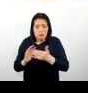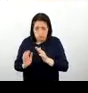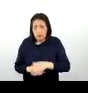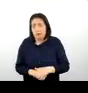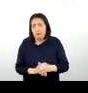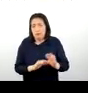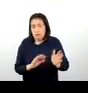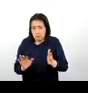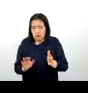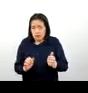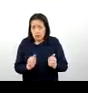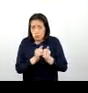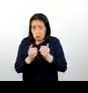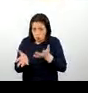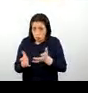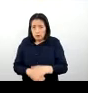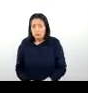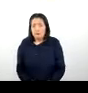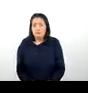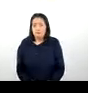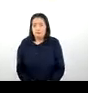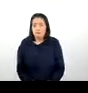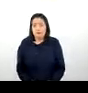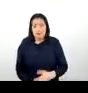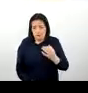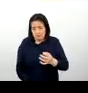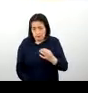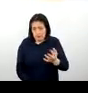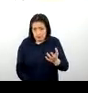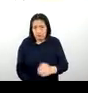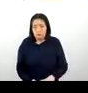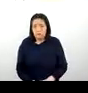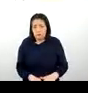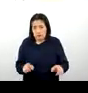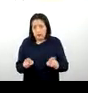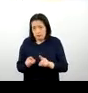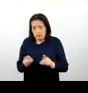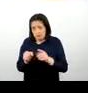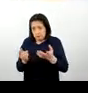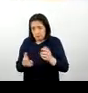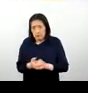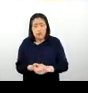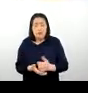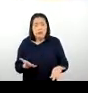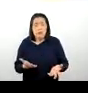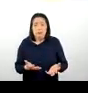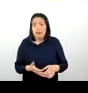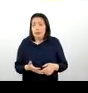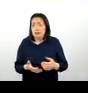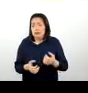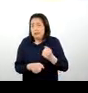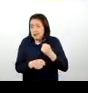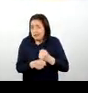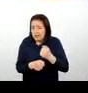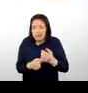Junto a ello, la verdad, pues, también desde la TIRCETUR se viene trabajando el